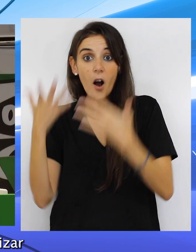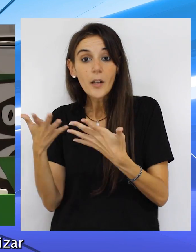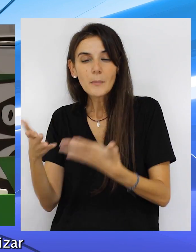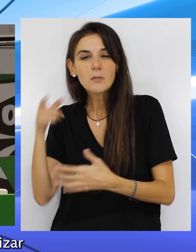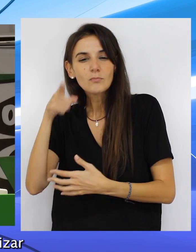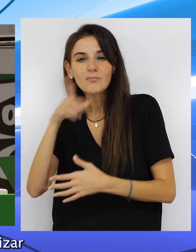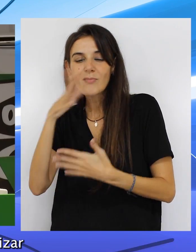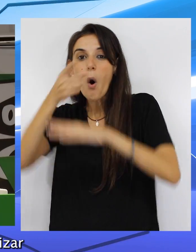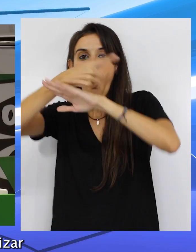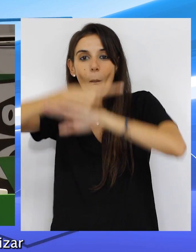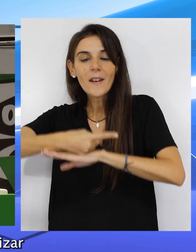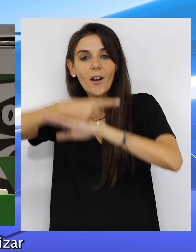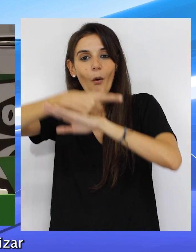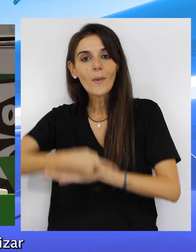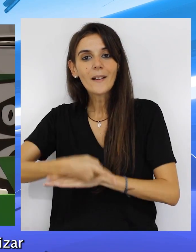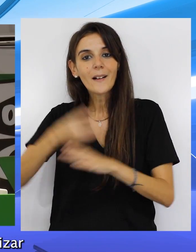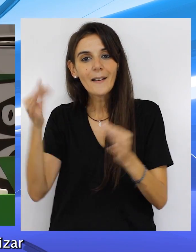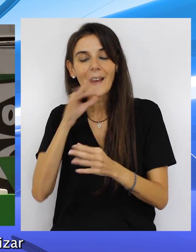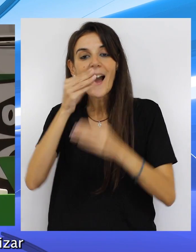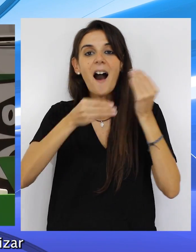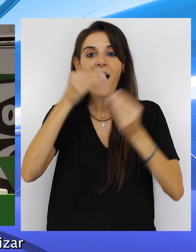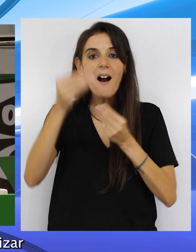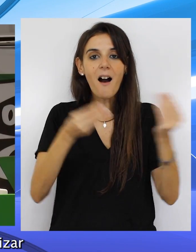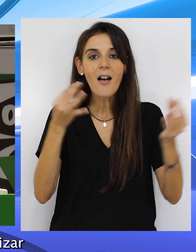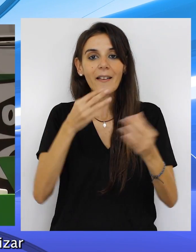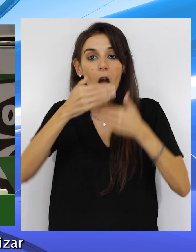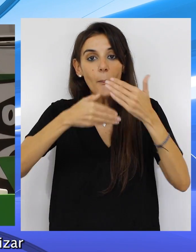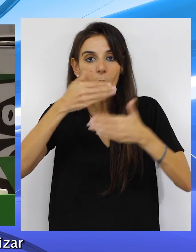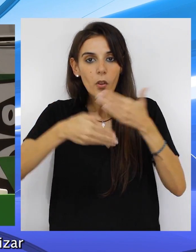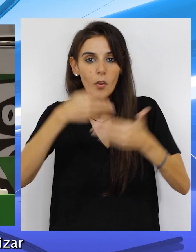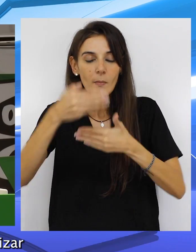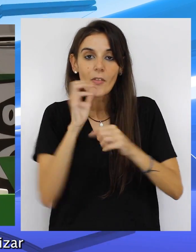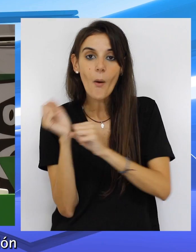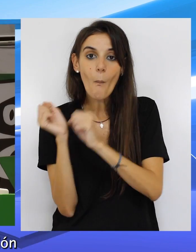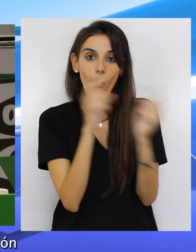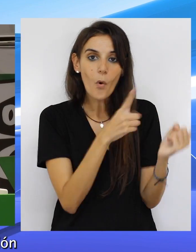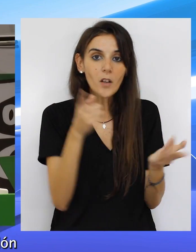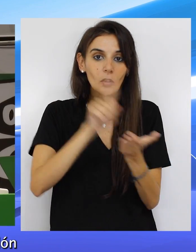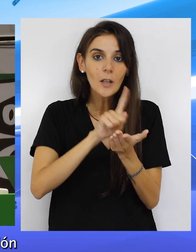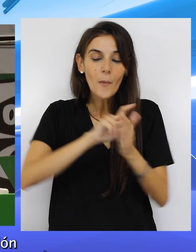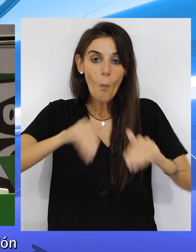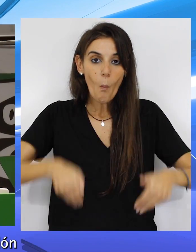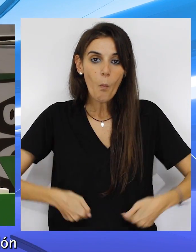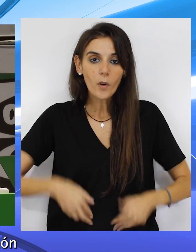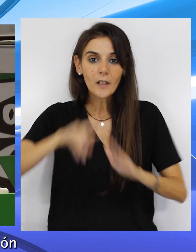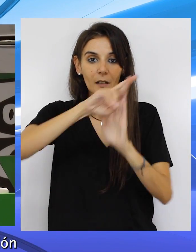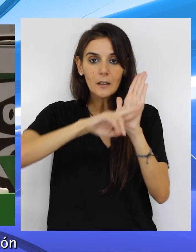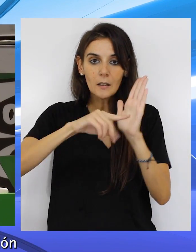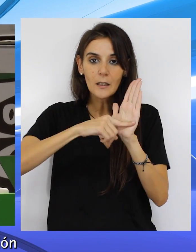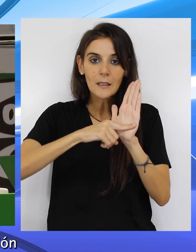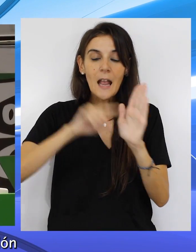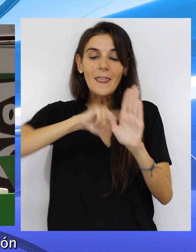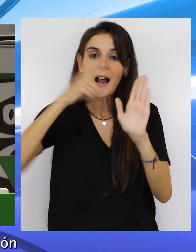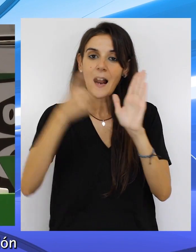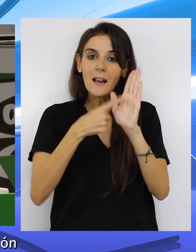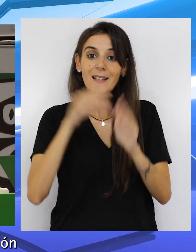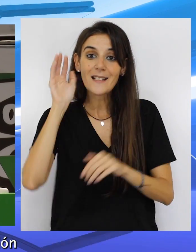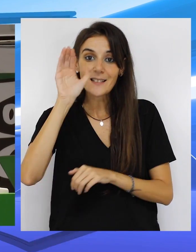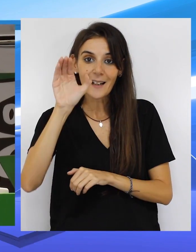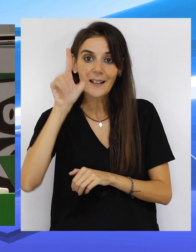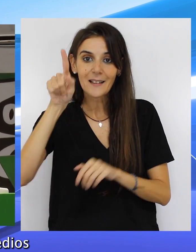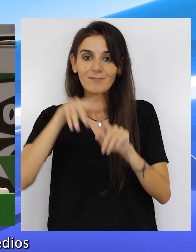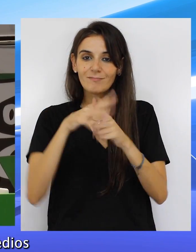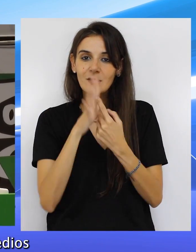Ahora se nos obliga a realizar el procedimiento de retorno con la aplicación del reglamento de la ley de